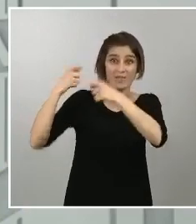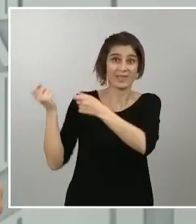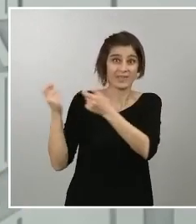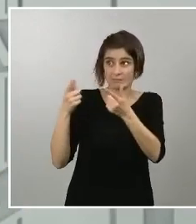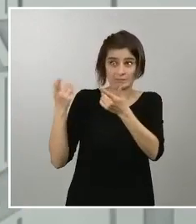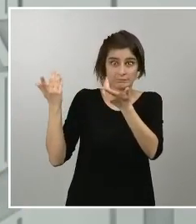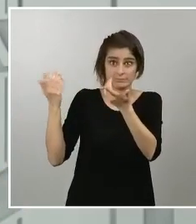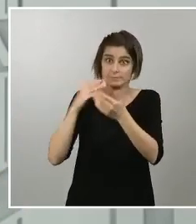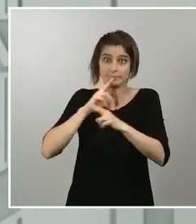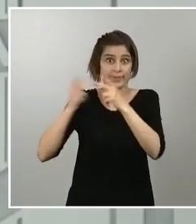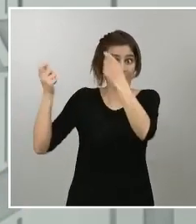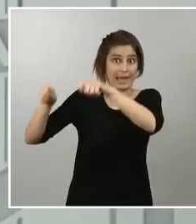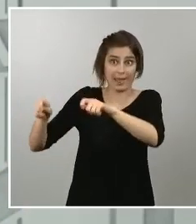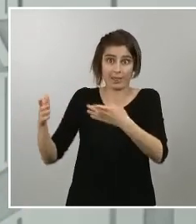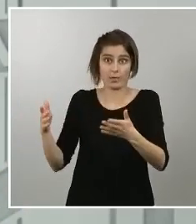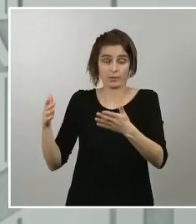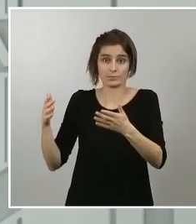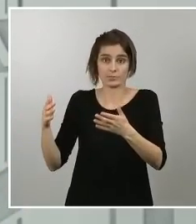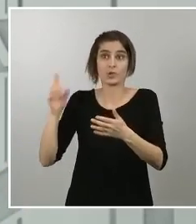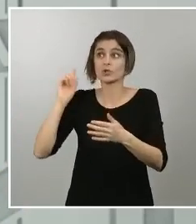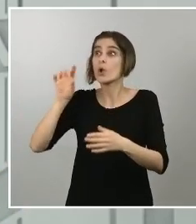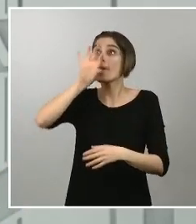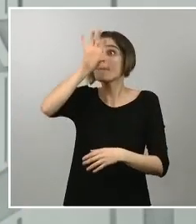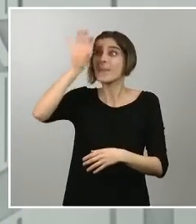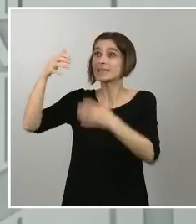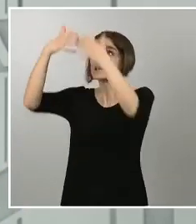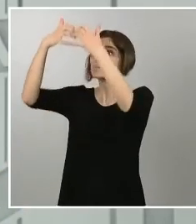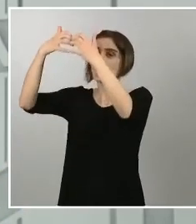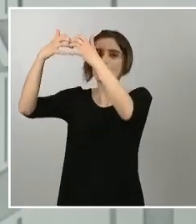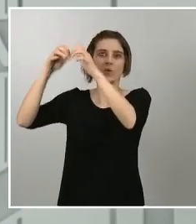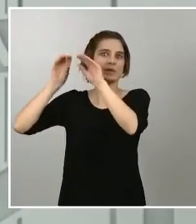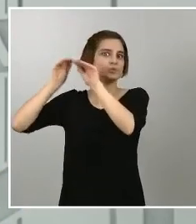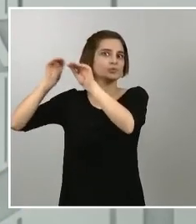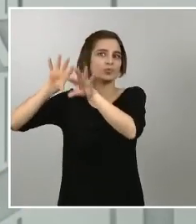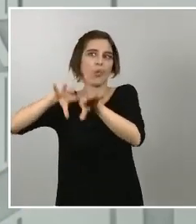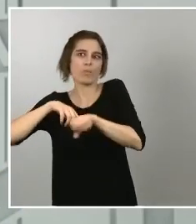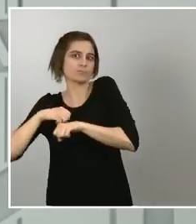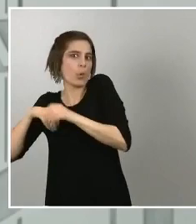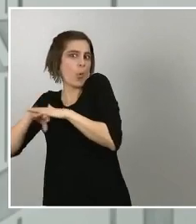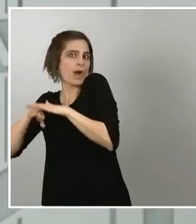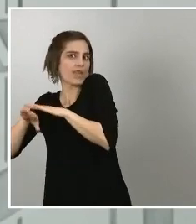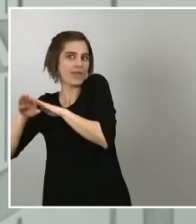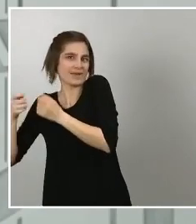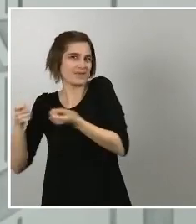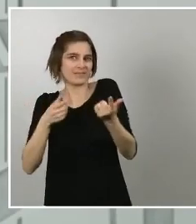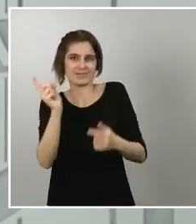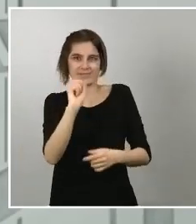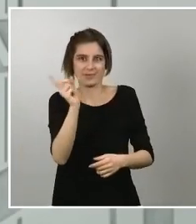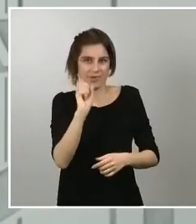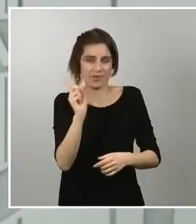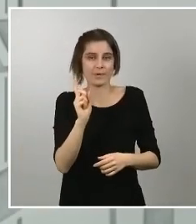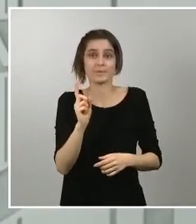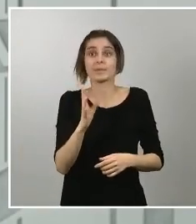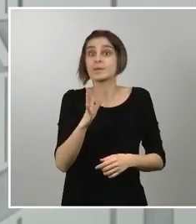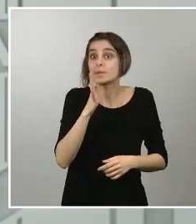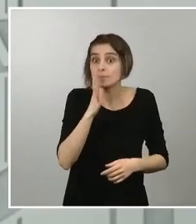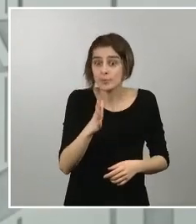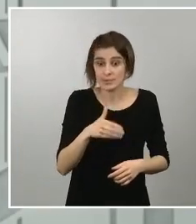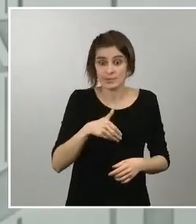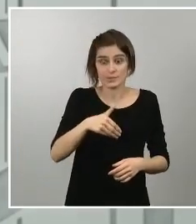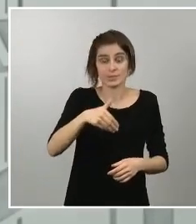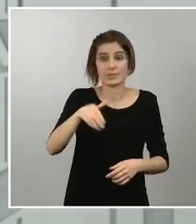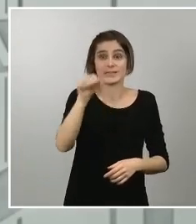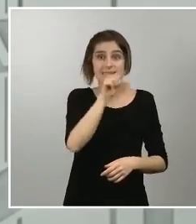prácticamente para los países que lo producen y por tanto tenemos que seguir orientándonos durante los próximos días las próximas semanas